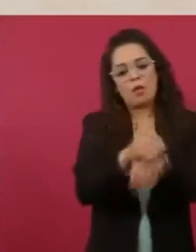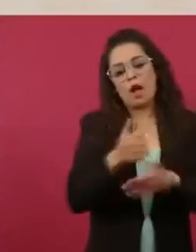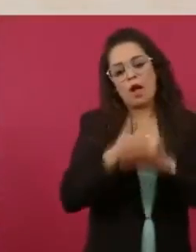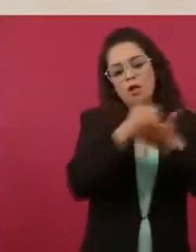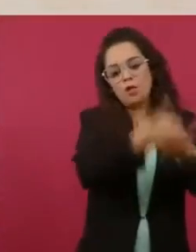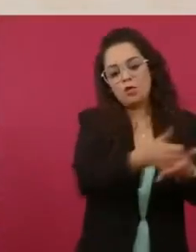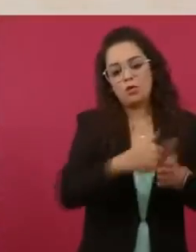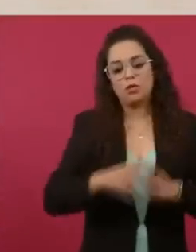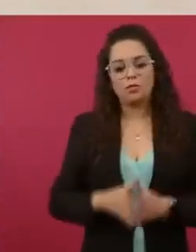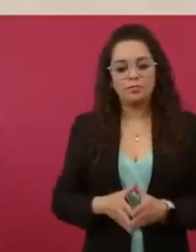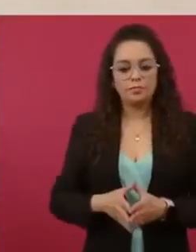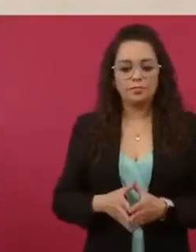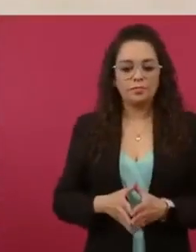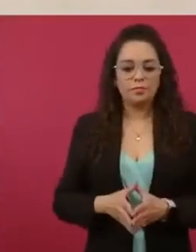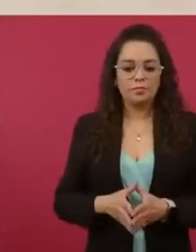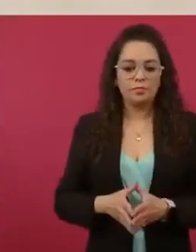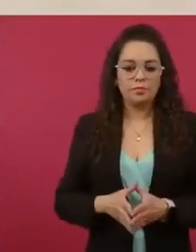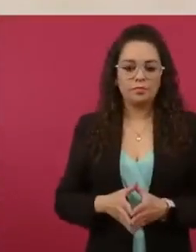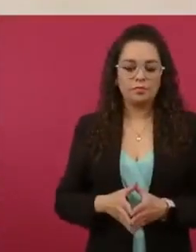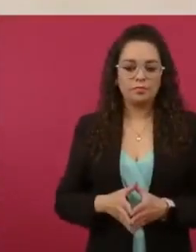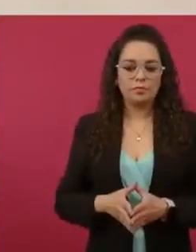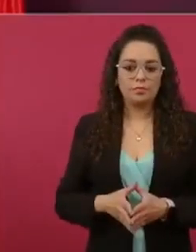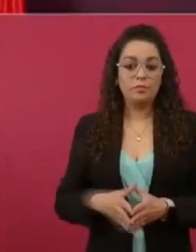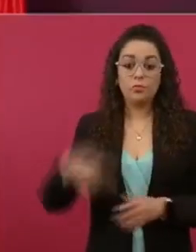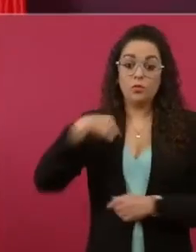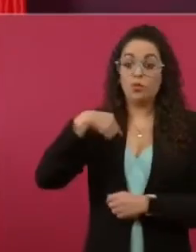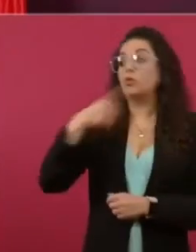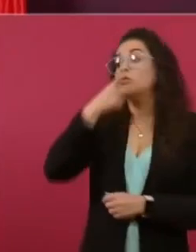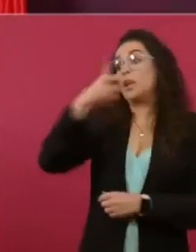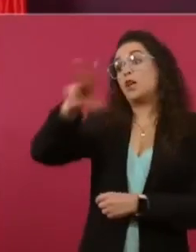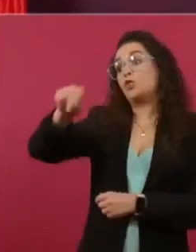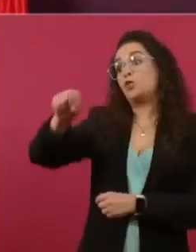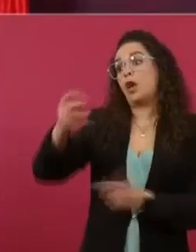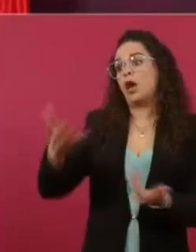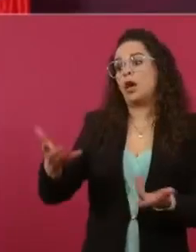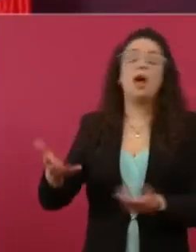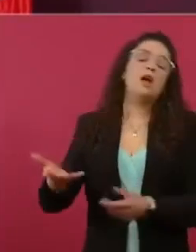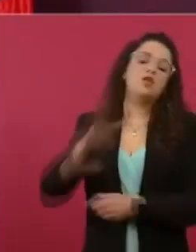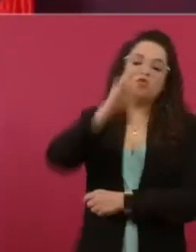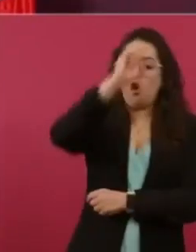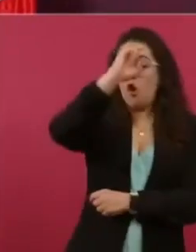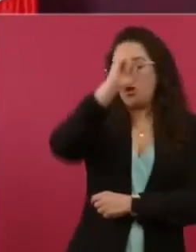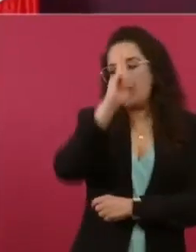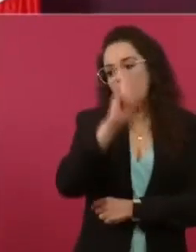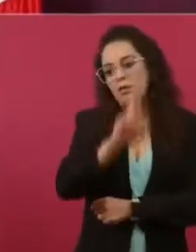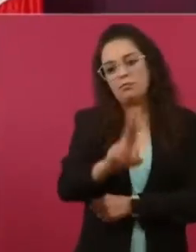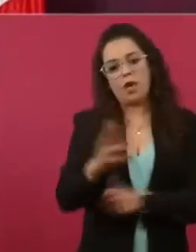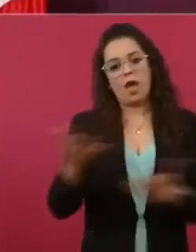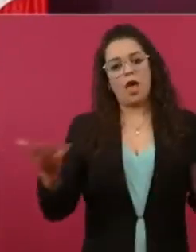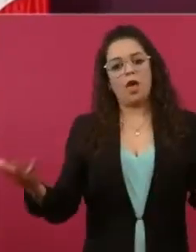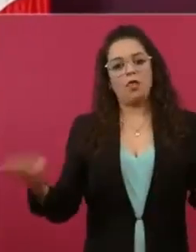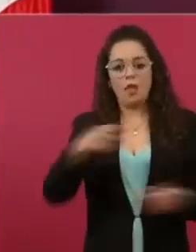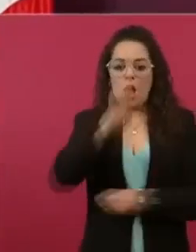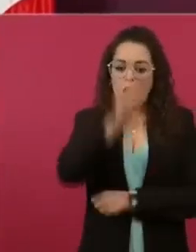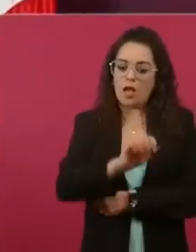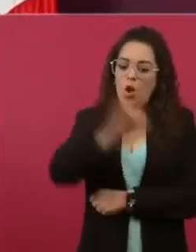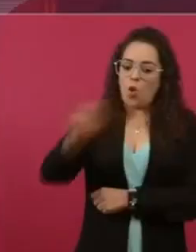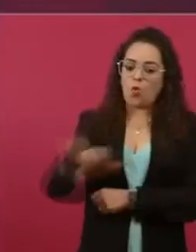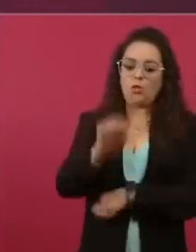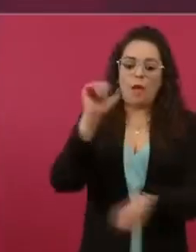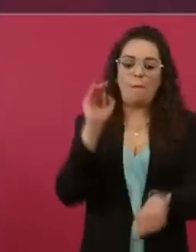incumple el amparo, no respeta el Estado de Derecho. Pues no es así,